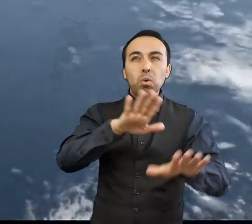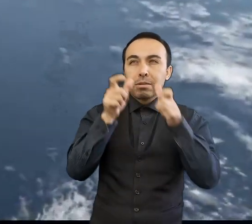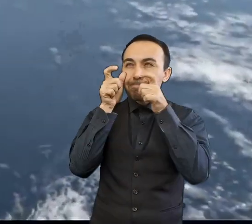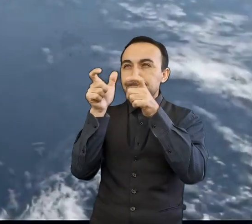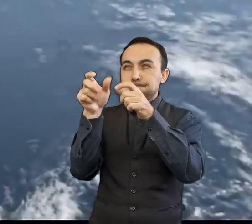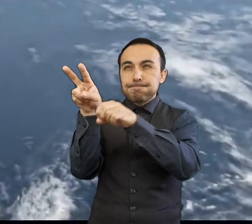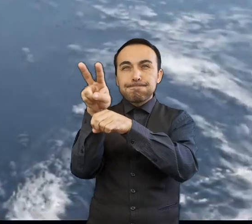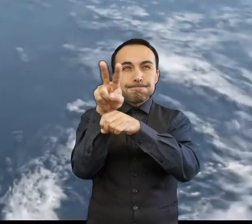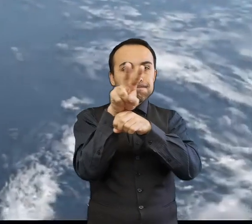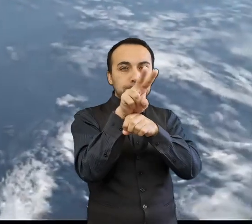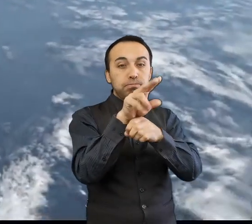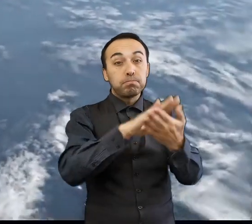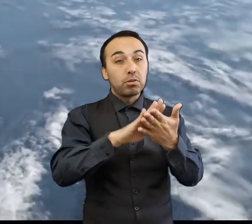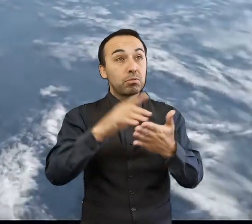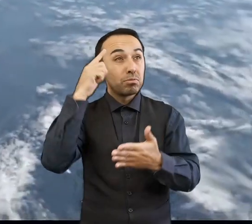pequeños.